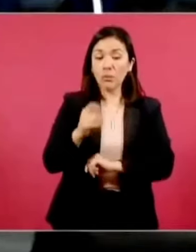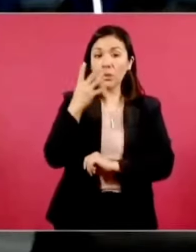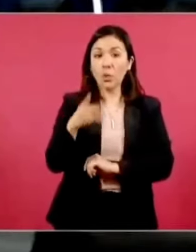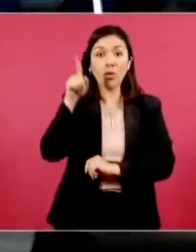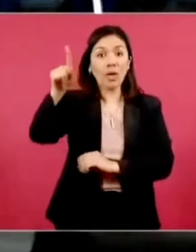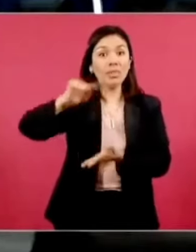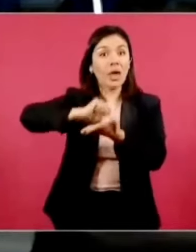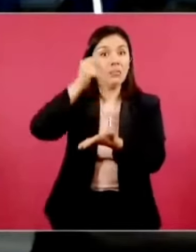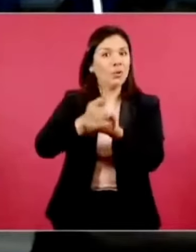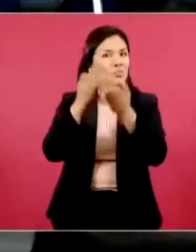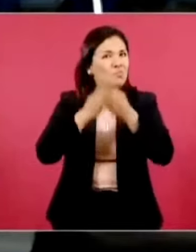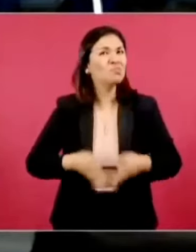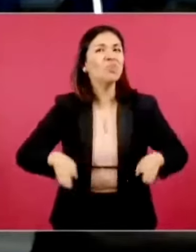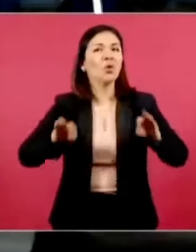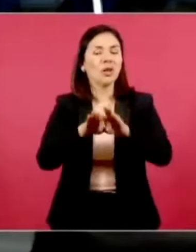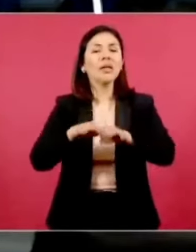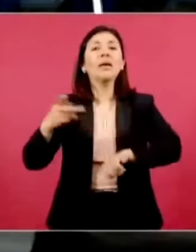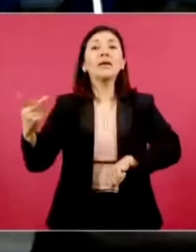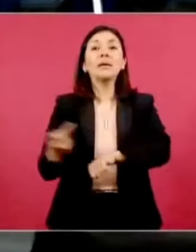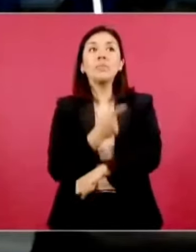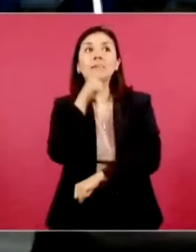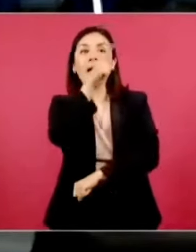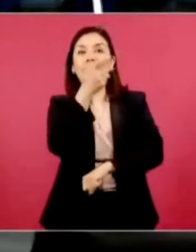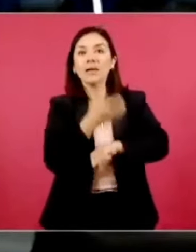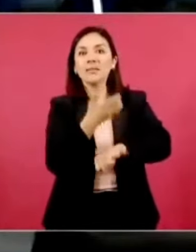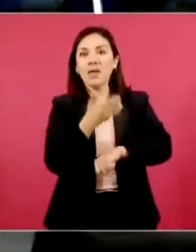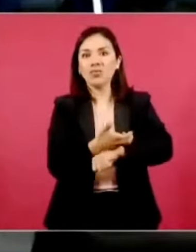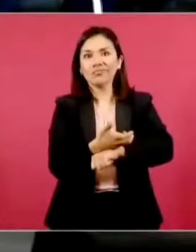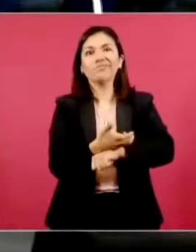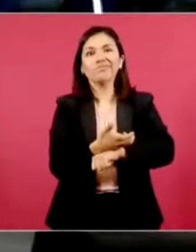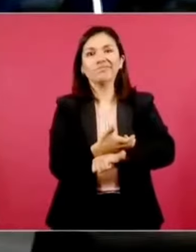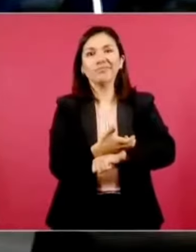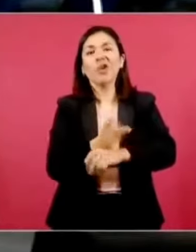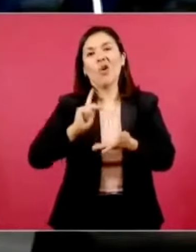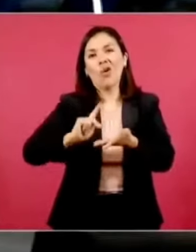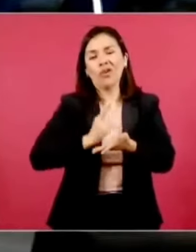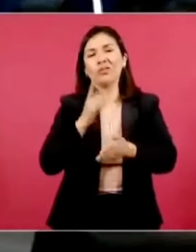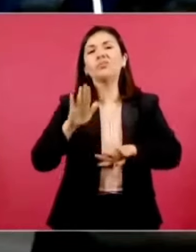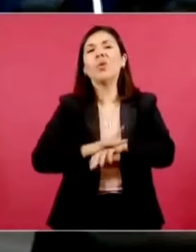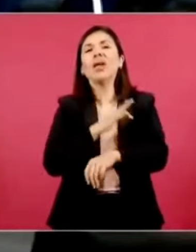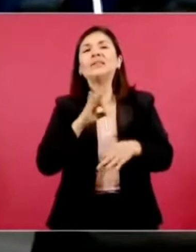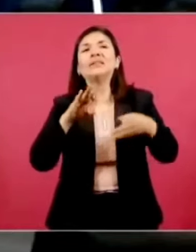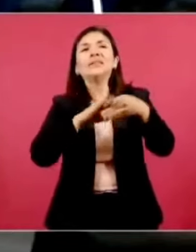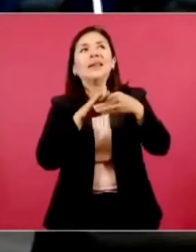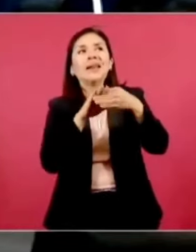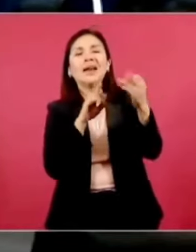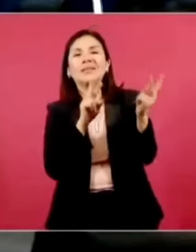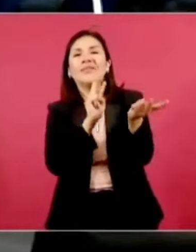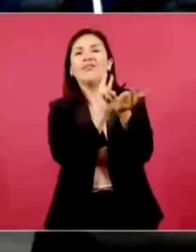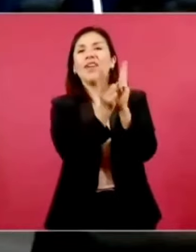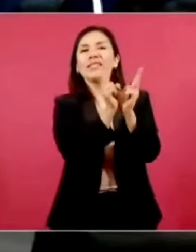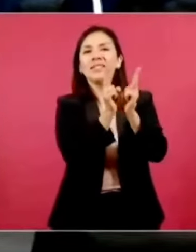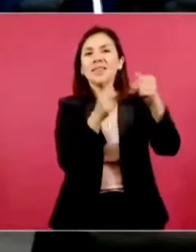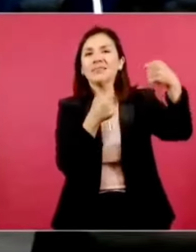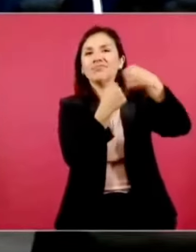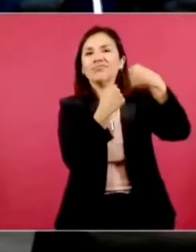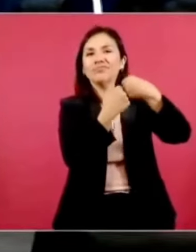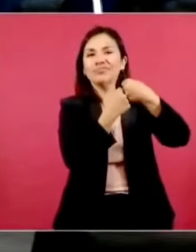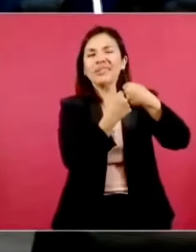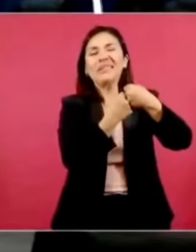lo que está pasando en Estados Unidos otra vez. Esta vecindad que, bueno, para bien y para mal siempre ha sido